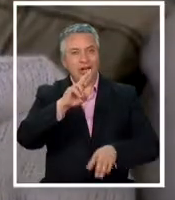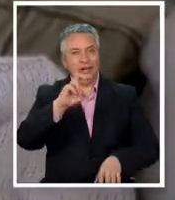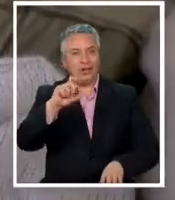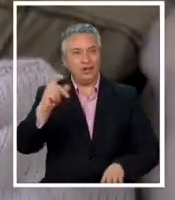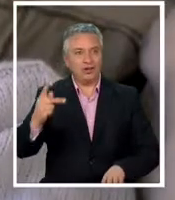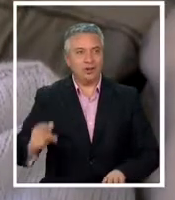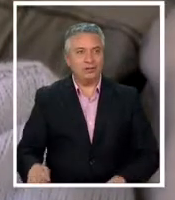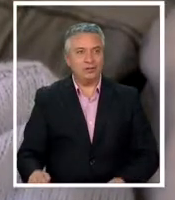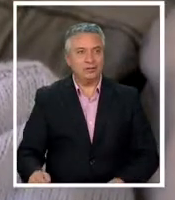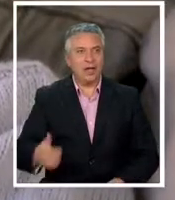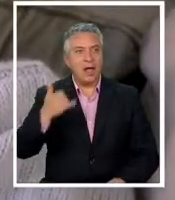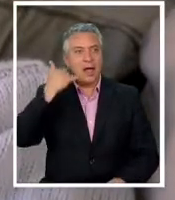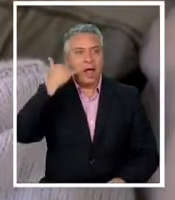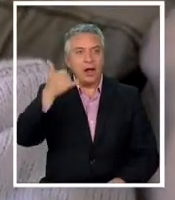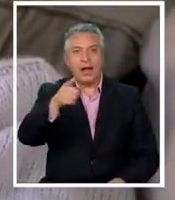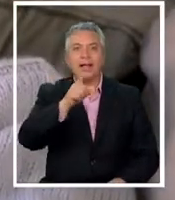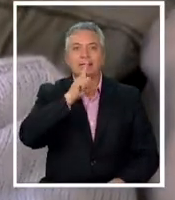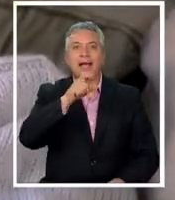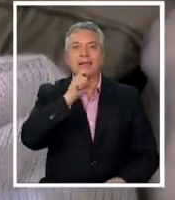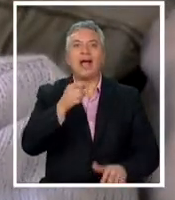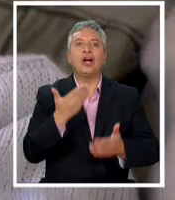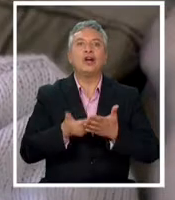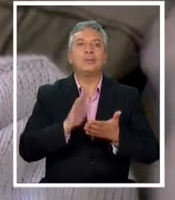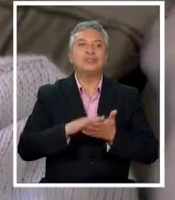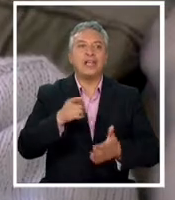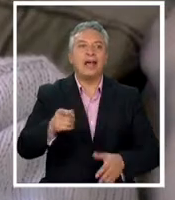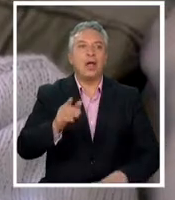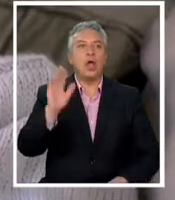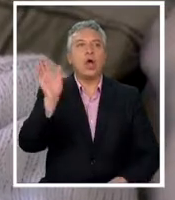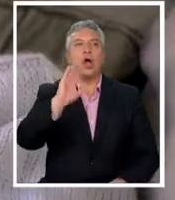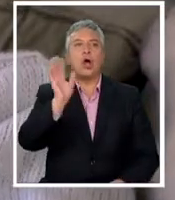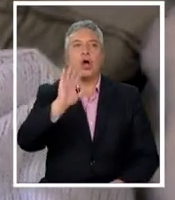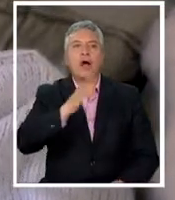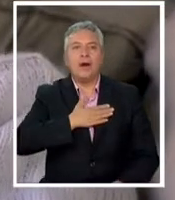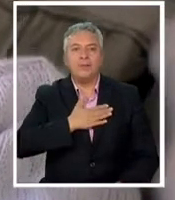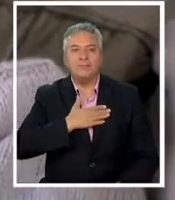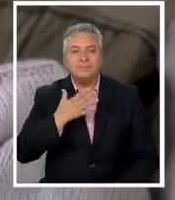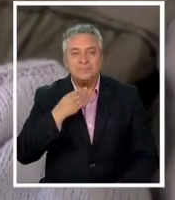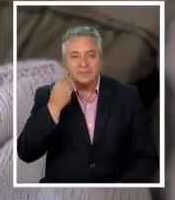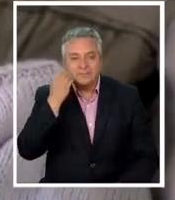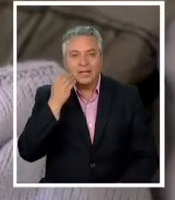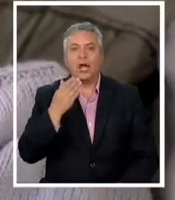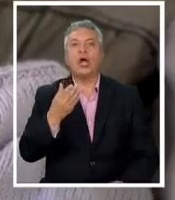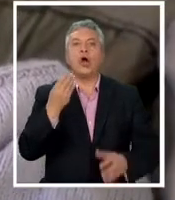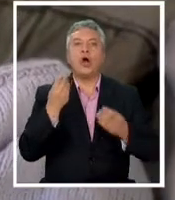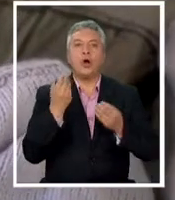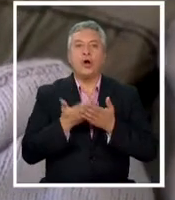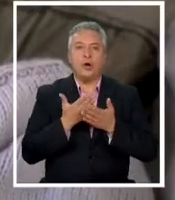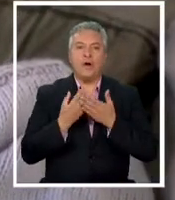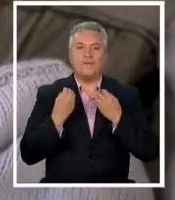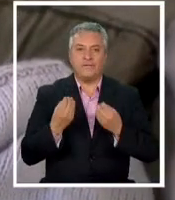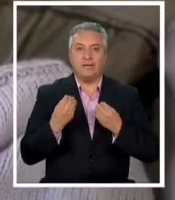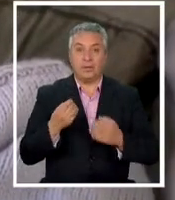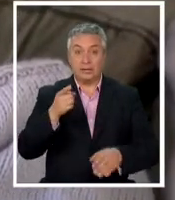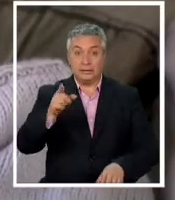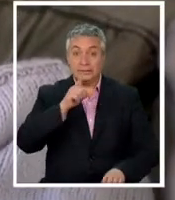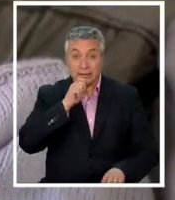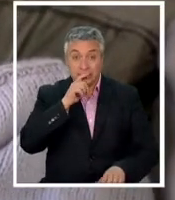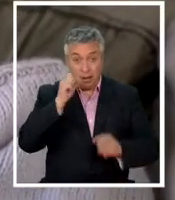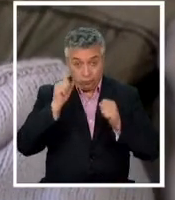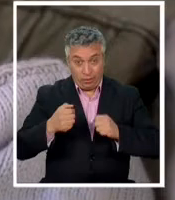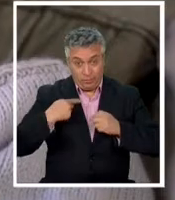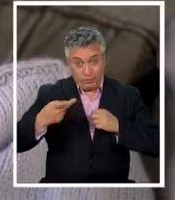¿Aló? Hola tata ¿Cómo estás? Hola mejita bien, gracias Tata ¿Nos podemos